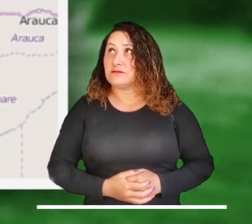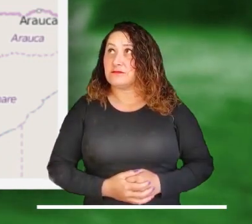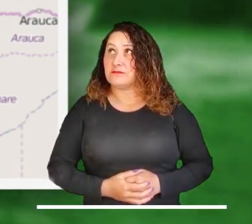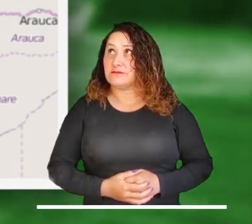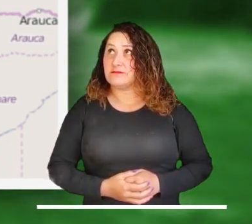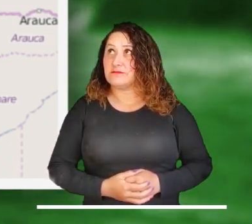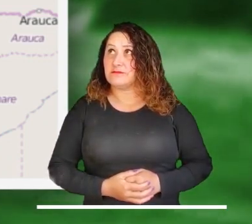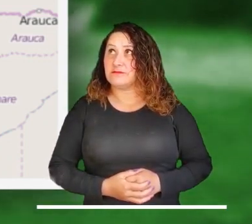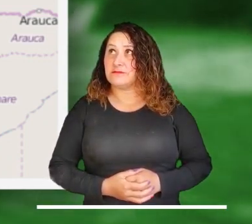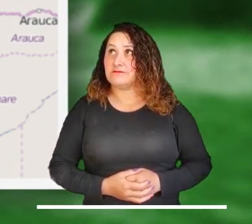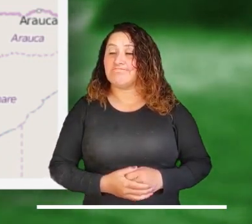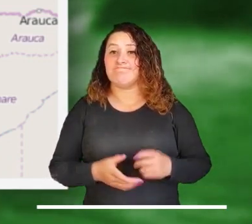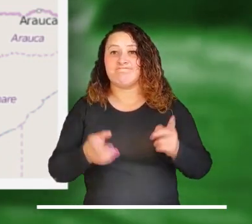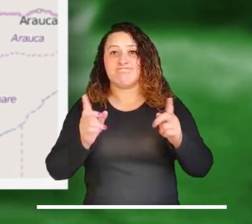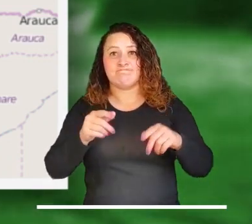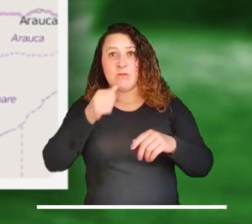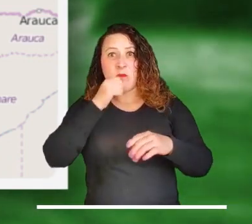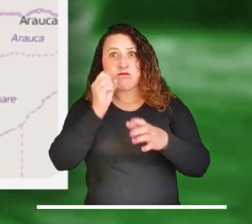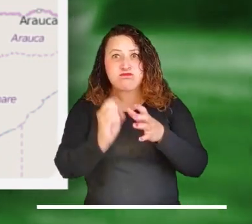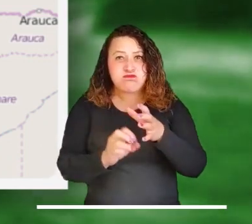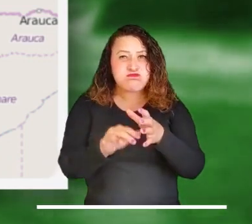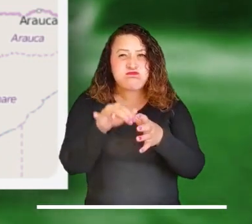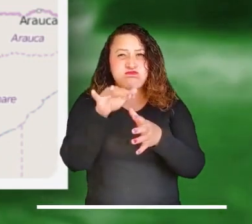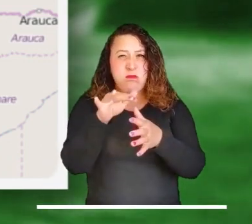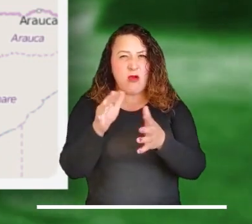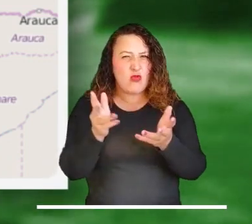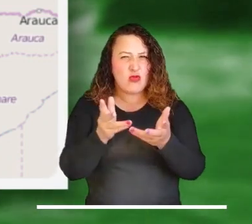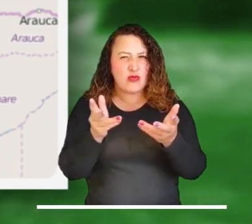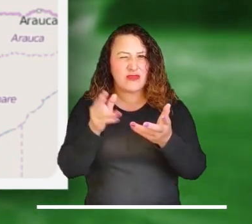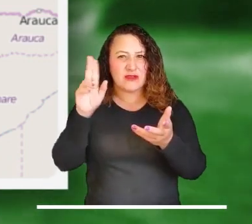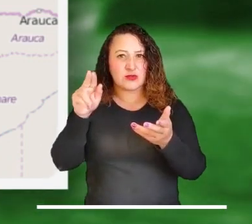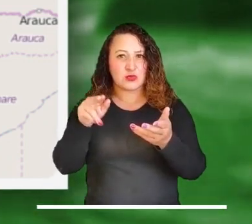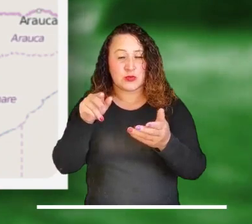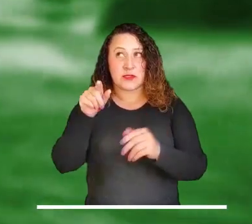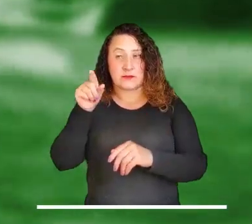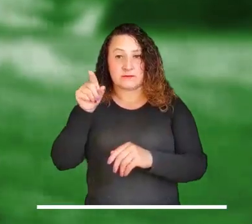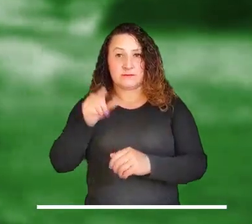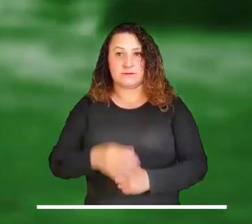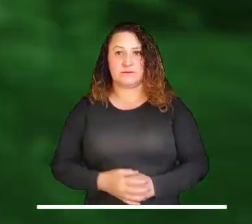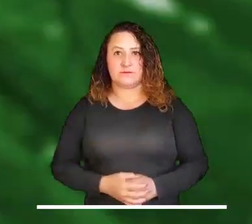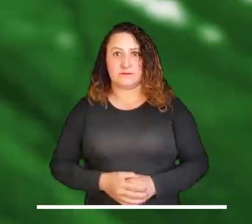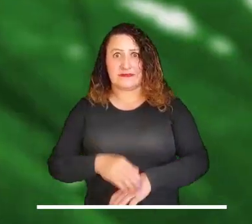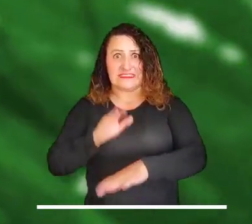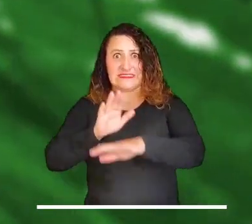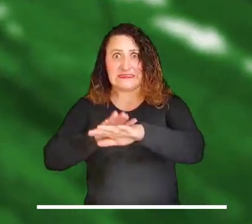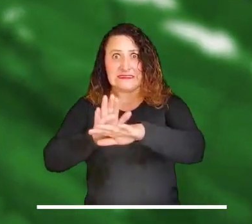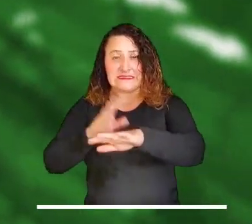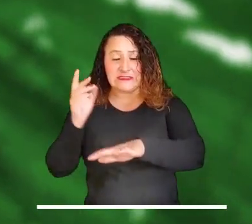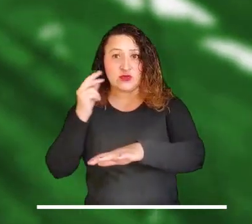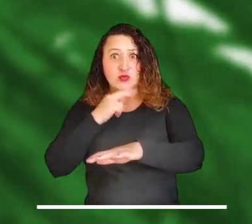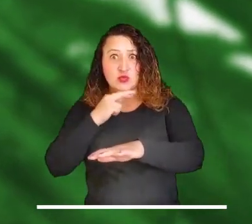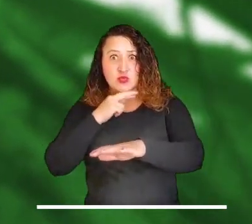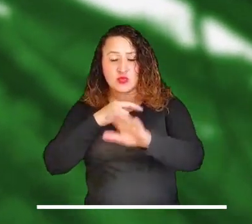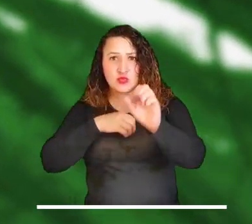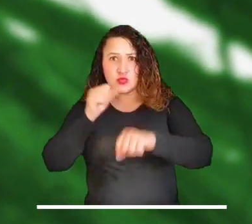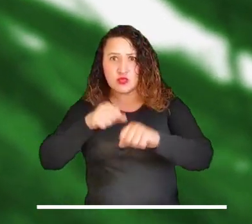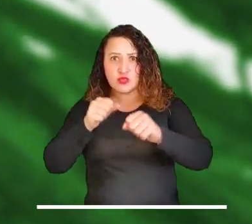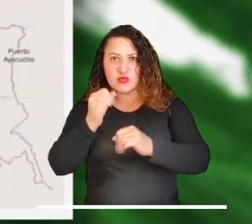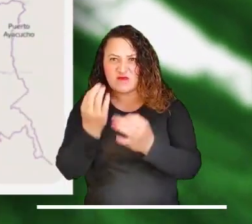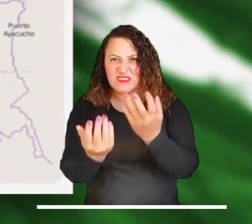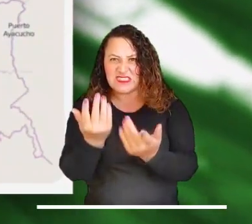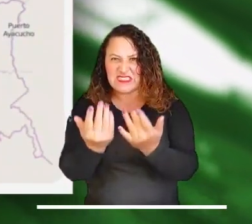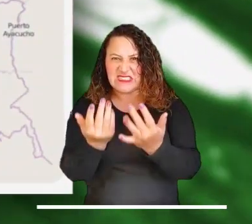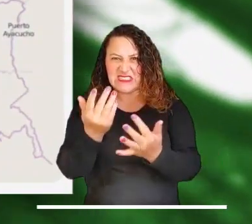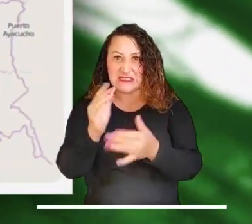Jacinto del Cauca, Bolívar. También continúa la alerta debido a varias inundaciones en Guarandá, Sucre. Alerta